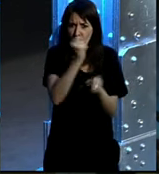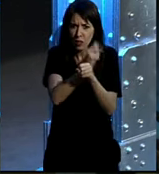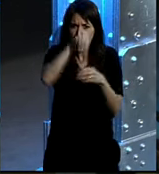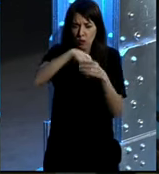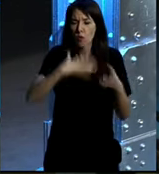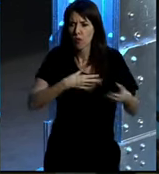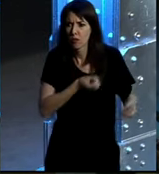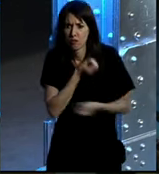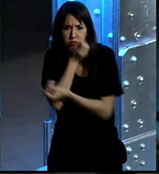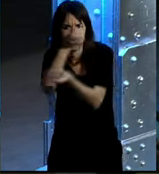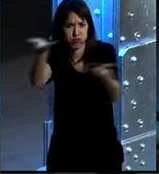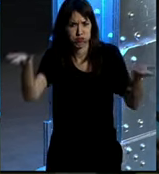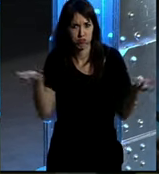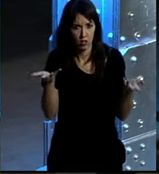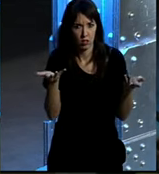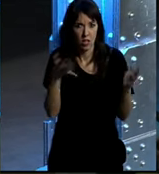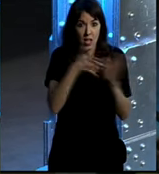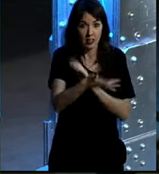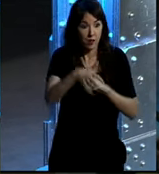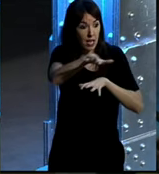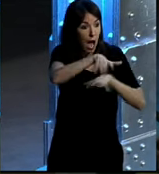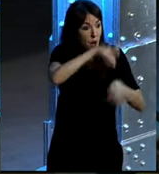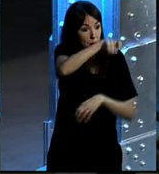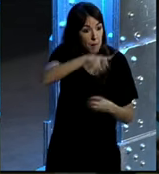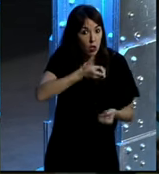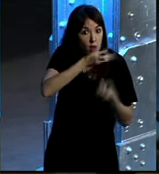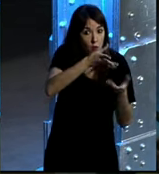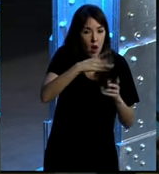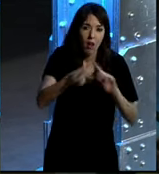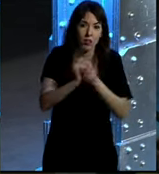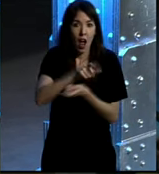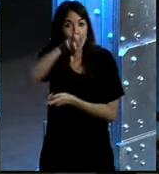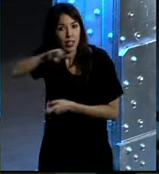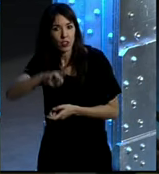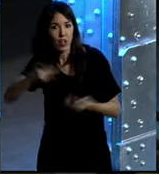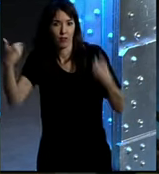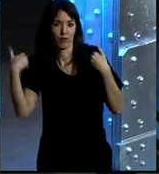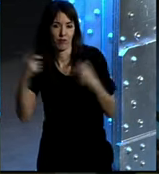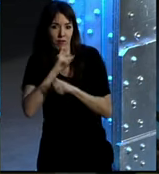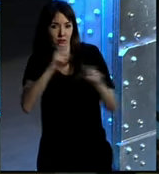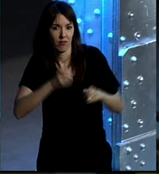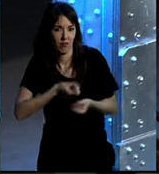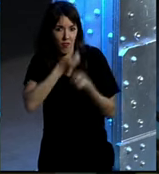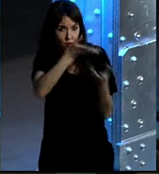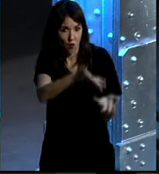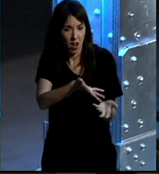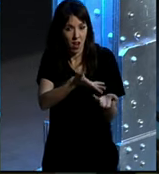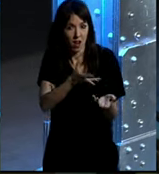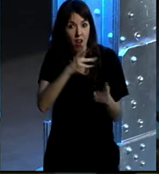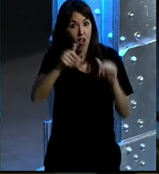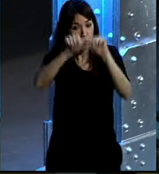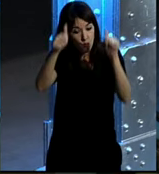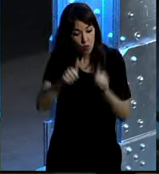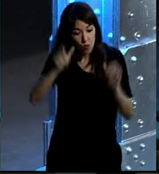gran cambio, voy a repetir, de la comunicación de masas a la masa de comunicadores. Aquí ya nos estamos, por lo tanto, estamos en un modelo en el que